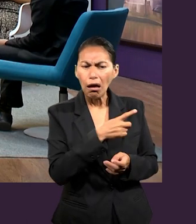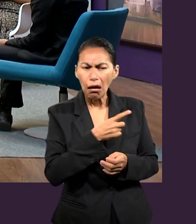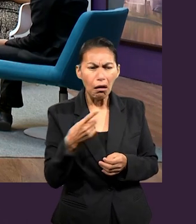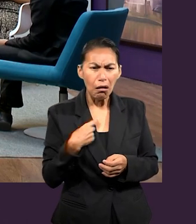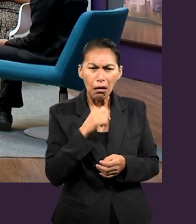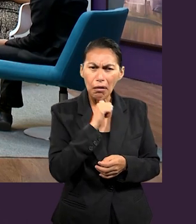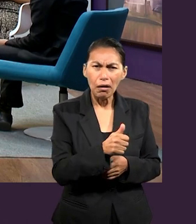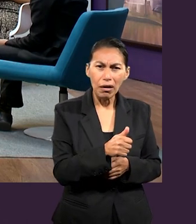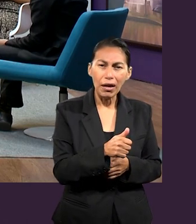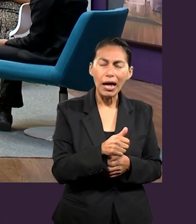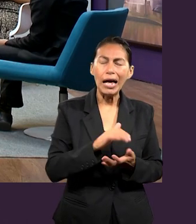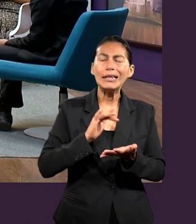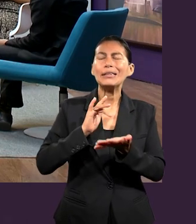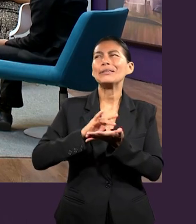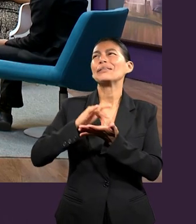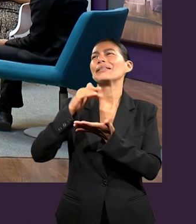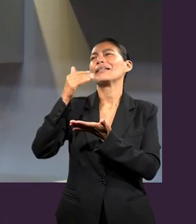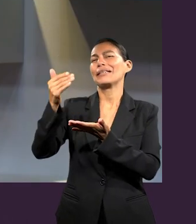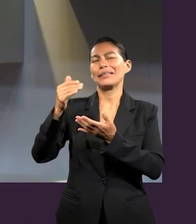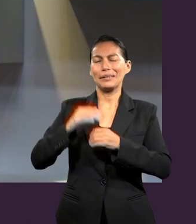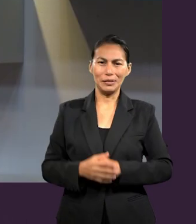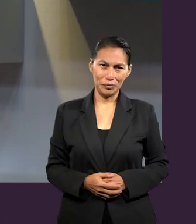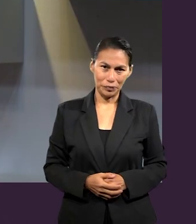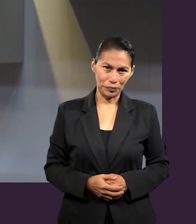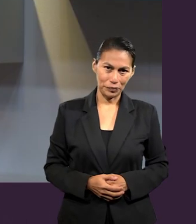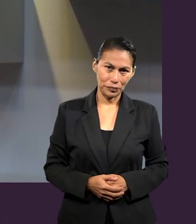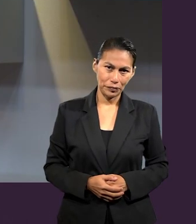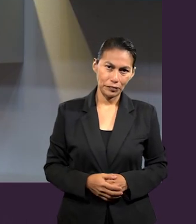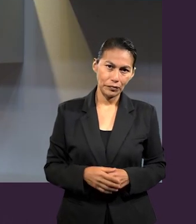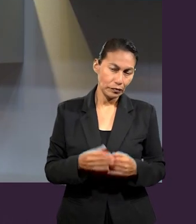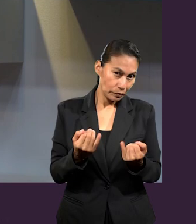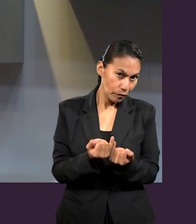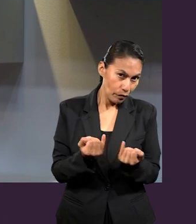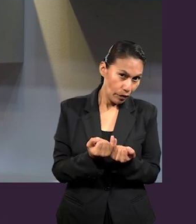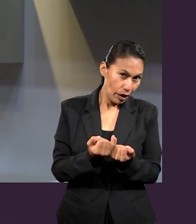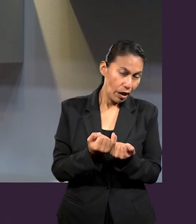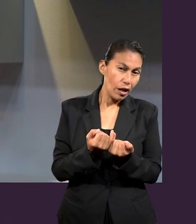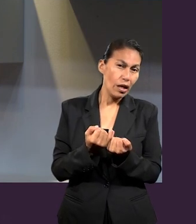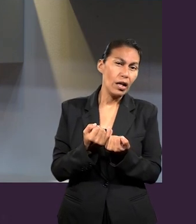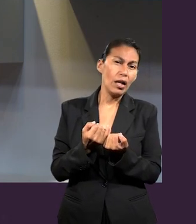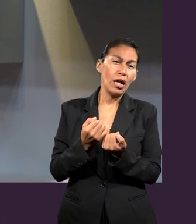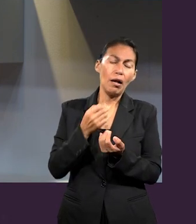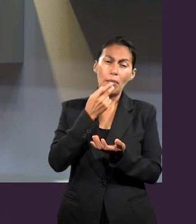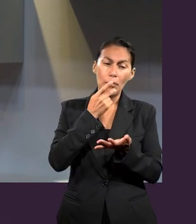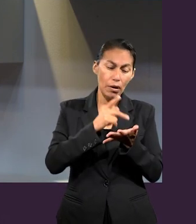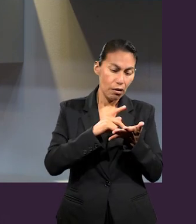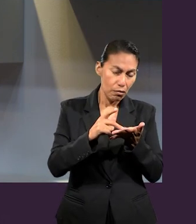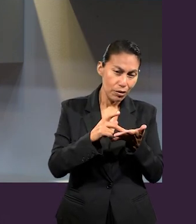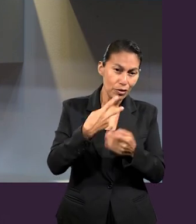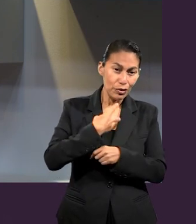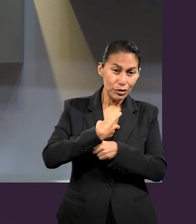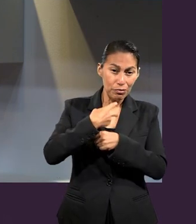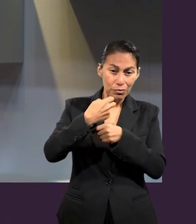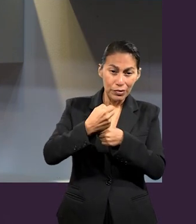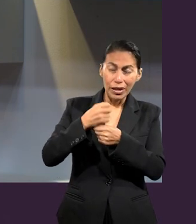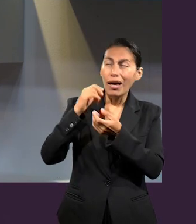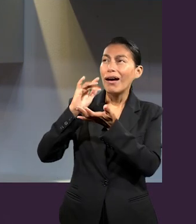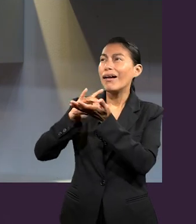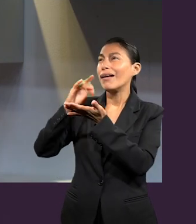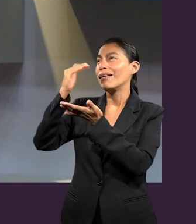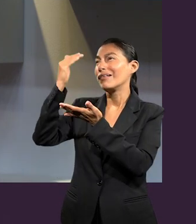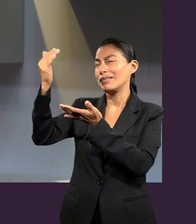Ese es un sentimiento de gratitud. Y a eso nos está invitando el apóstol San Pablo.